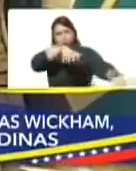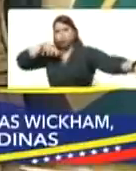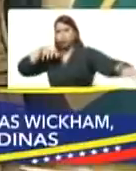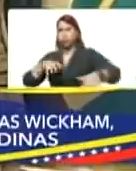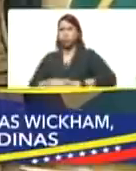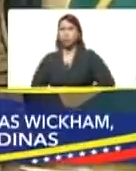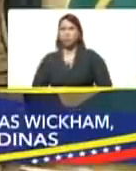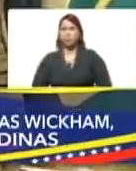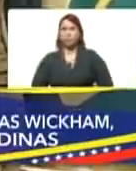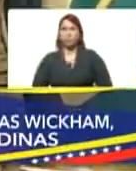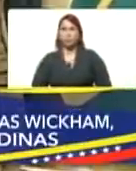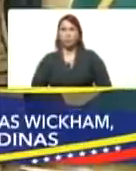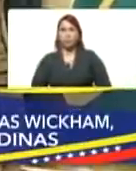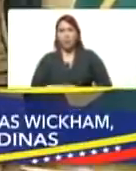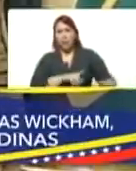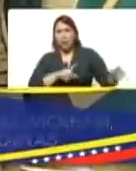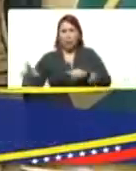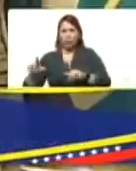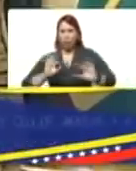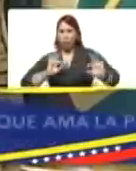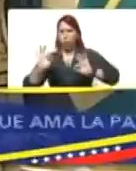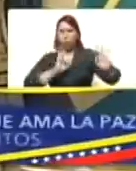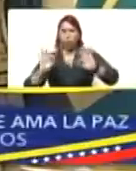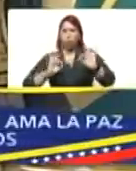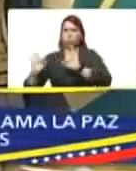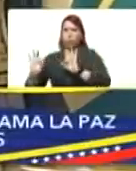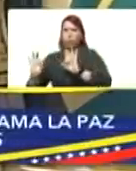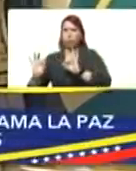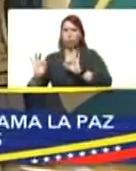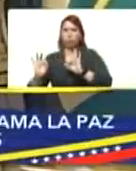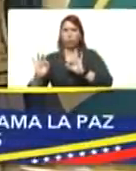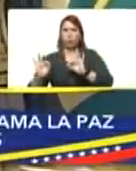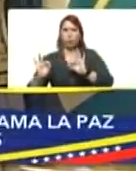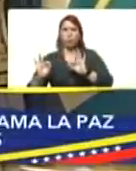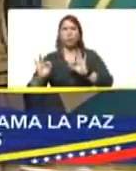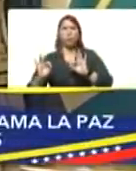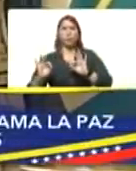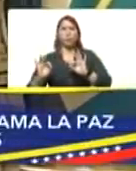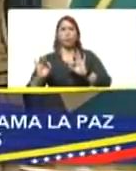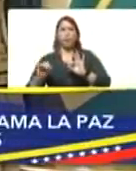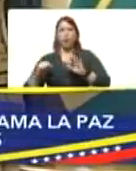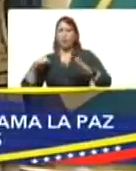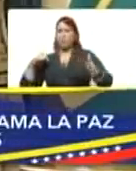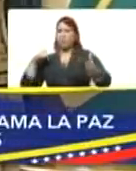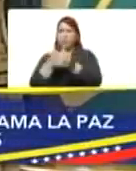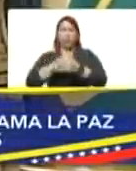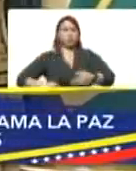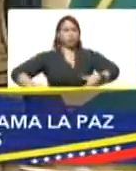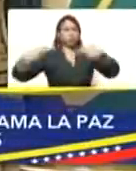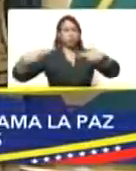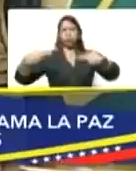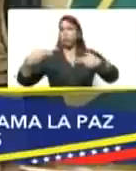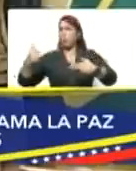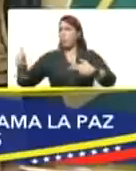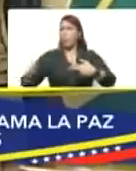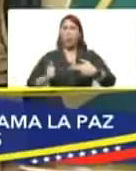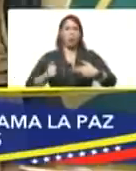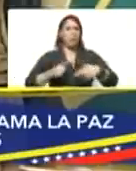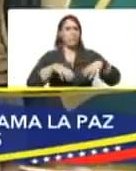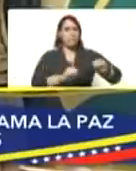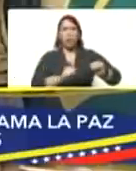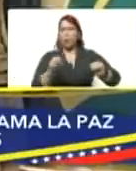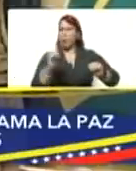estuvieron prestos y listos para partirle los dientes a cualquier invasión oligárquica o